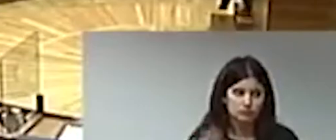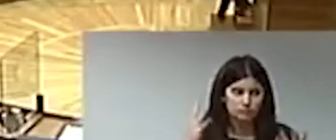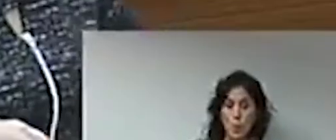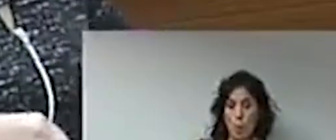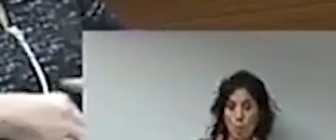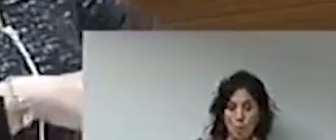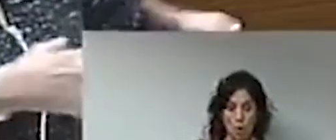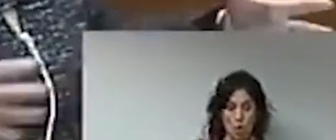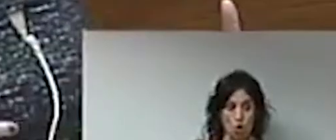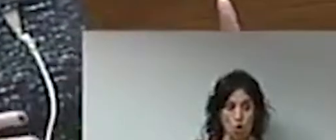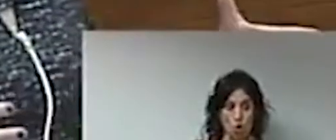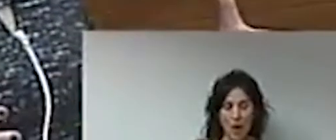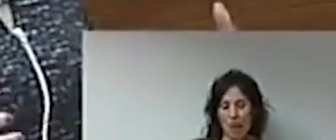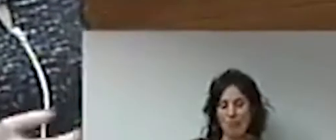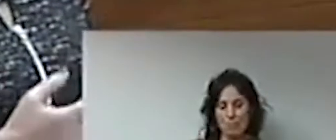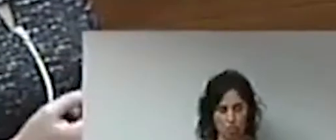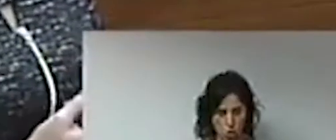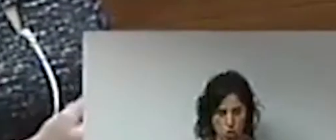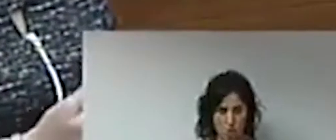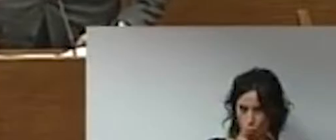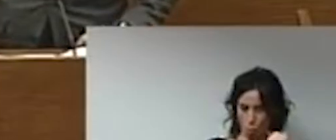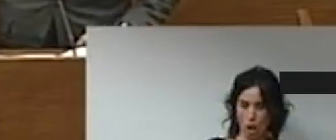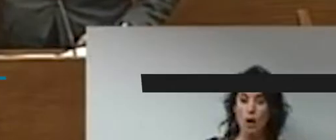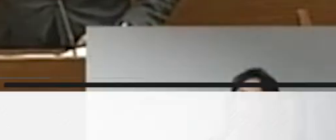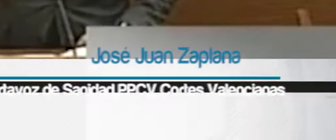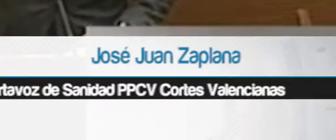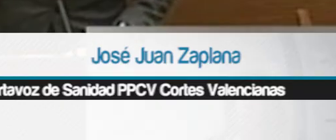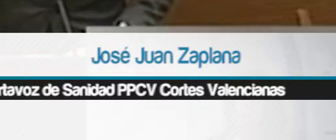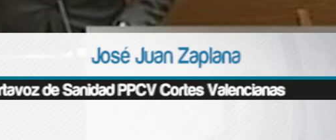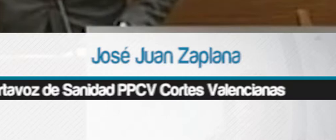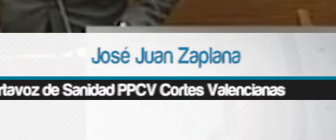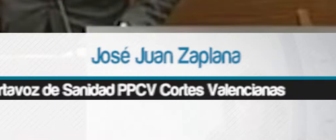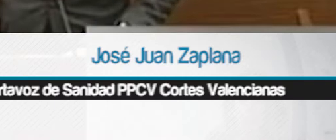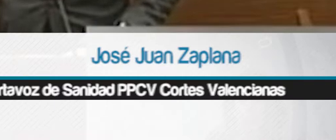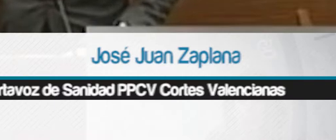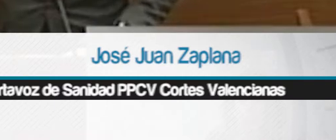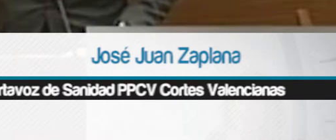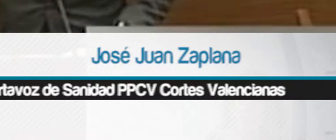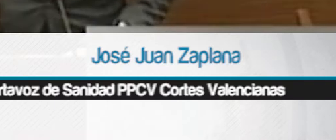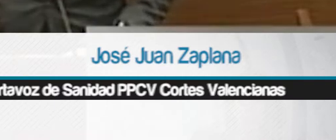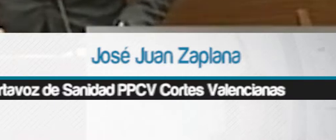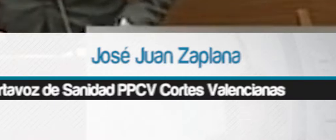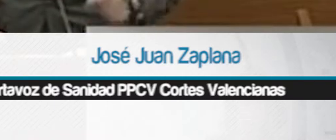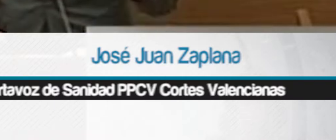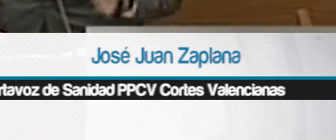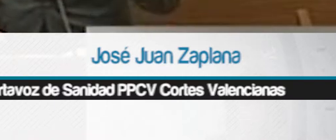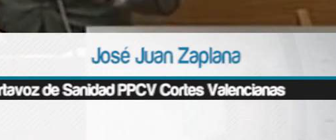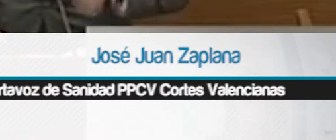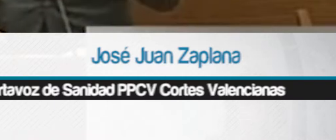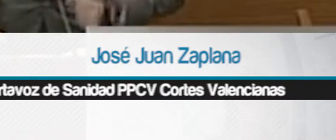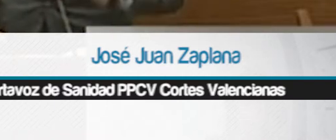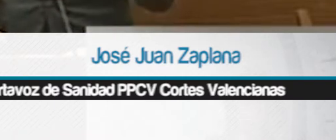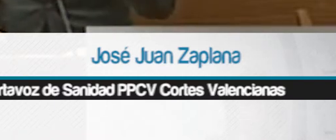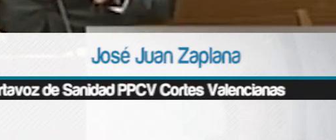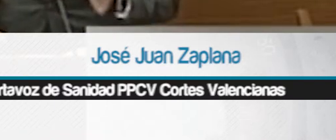cese de la titular de Sanidad, Ana Barceló. Podría decirme que le hubiera pedido usted hoy a un conseller del Partido Popular si